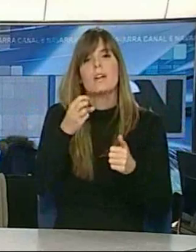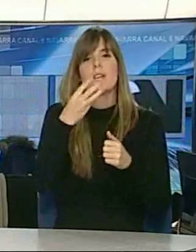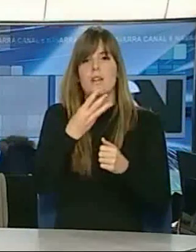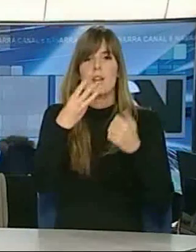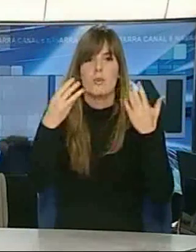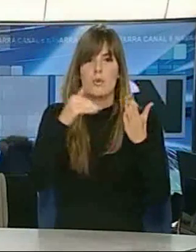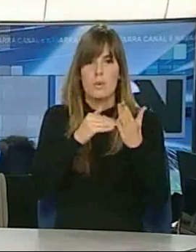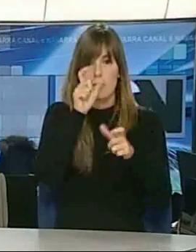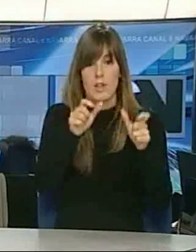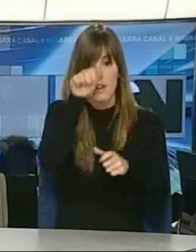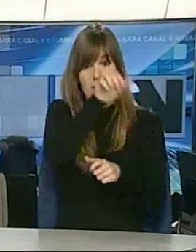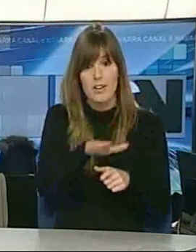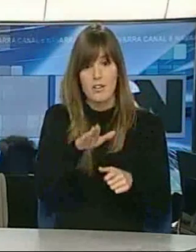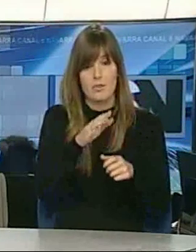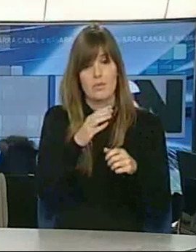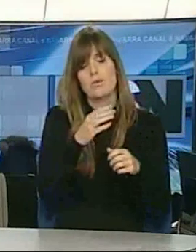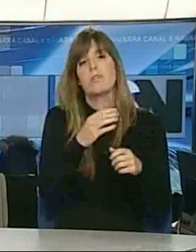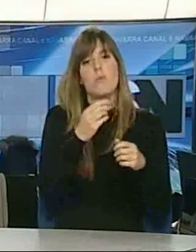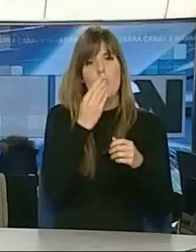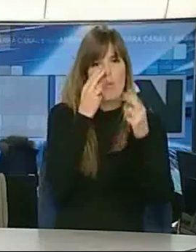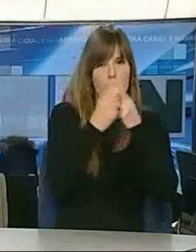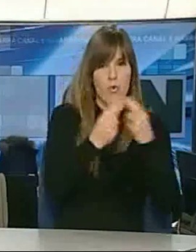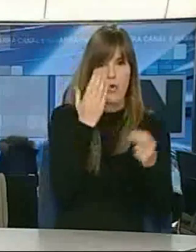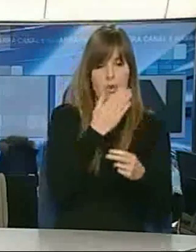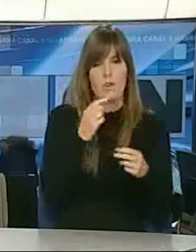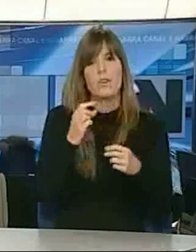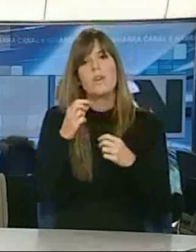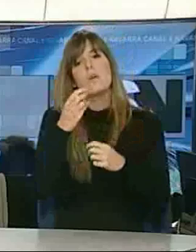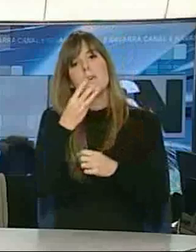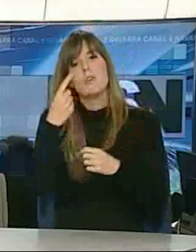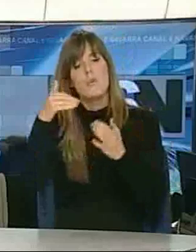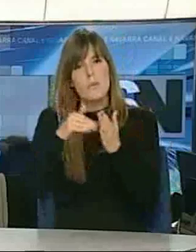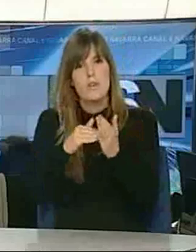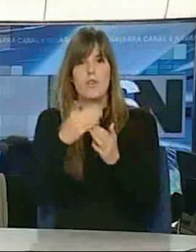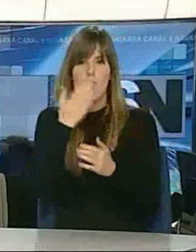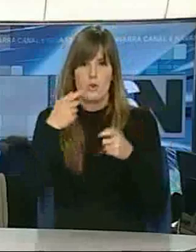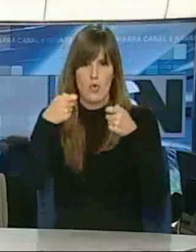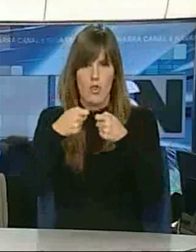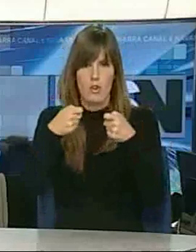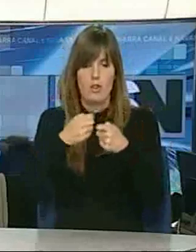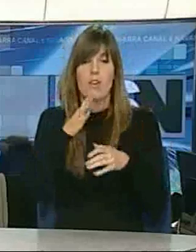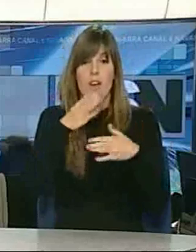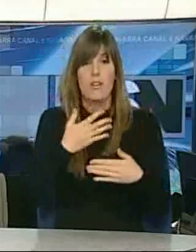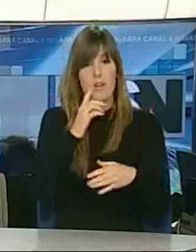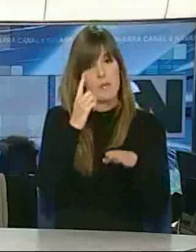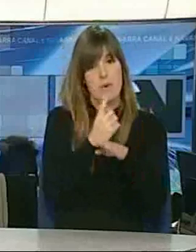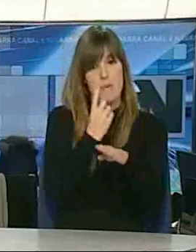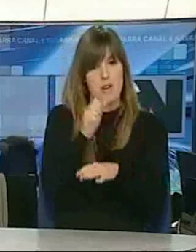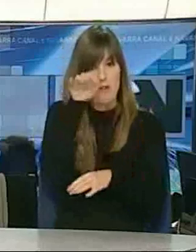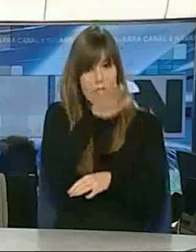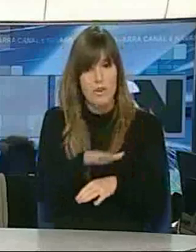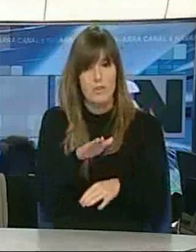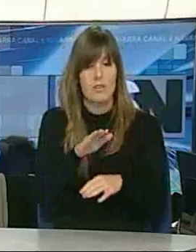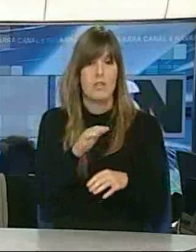alumnas de los centros públicos y de los 21.700 de centros concertados que actualmente cursan estudios de infantil y primaria